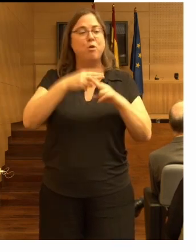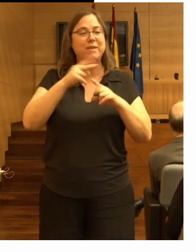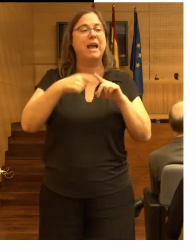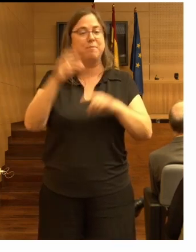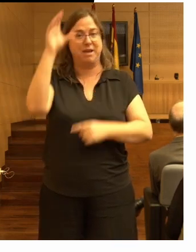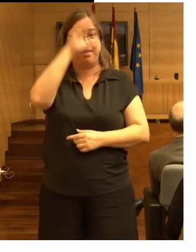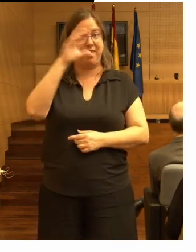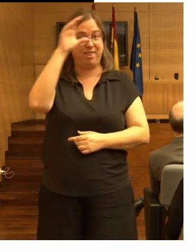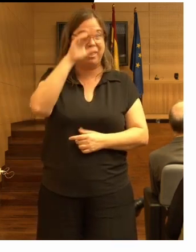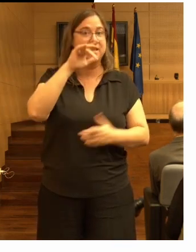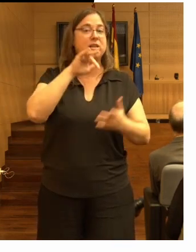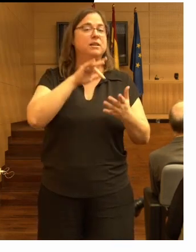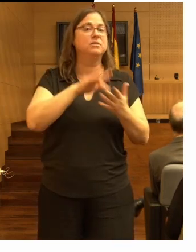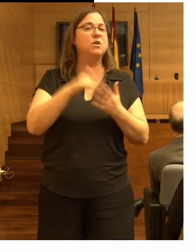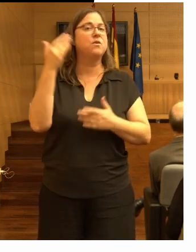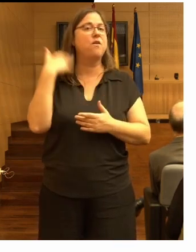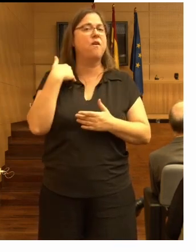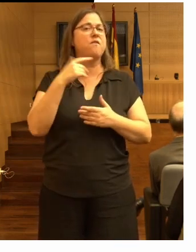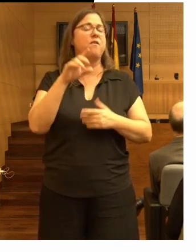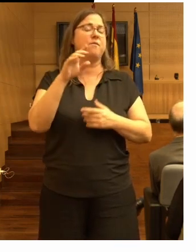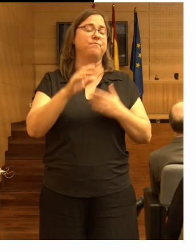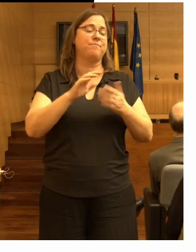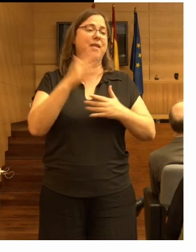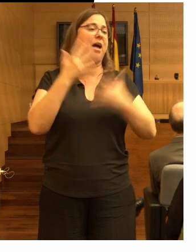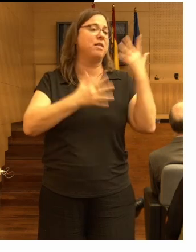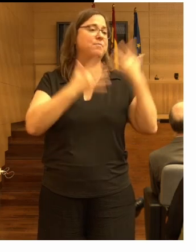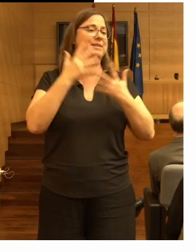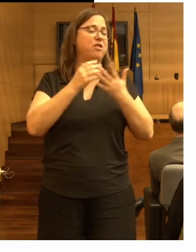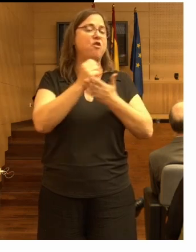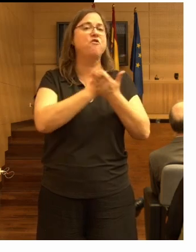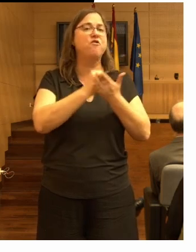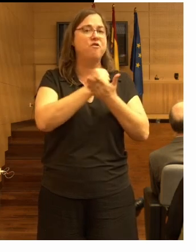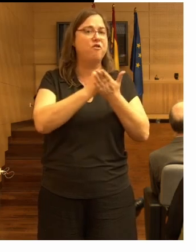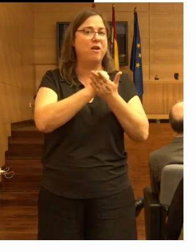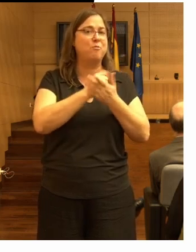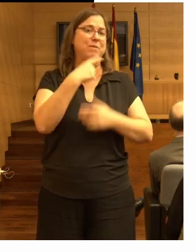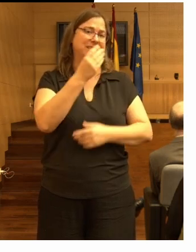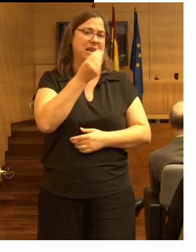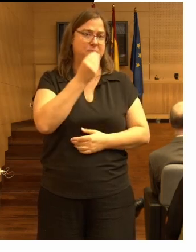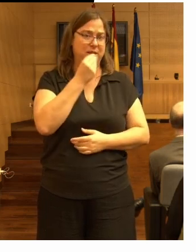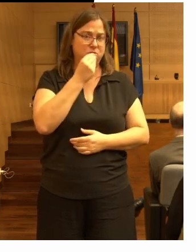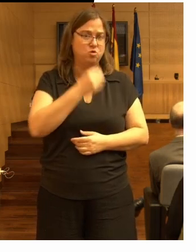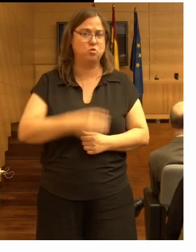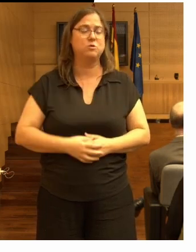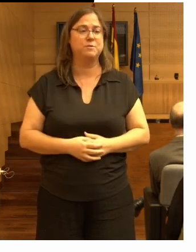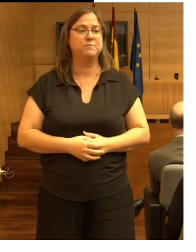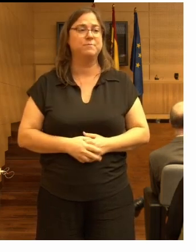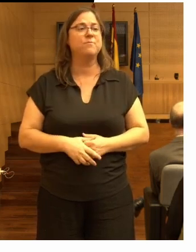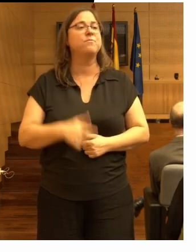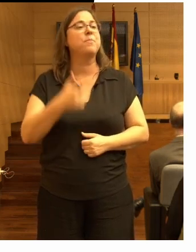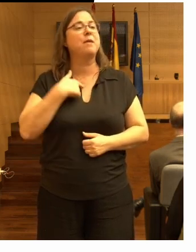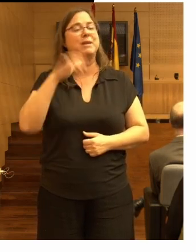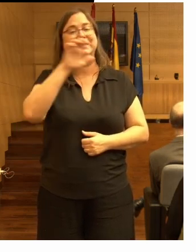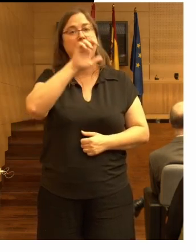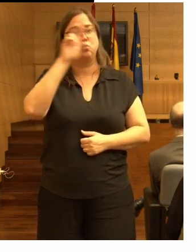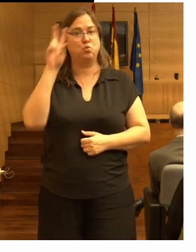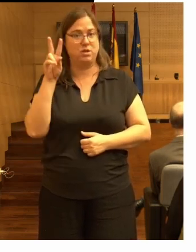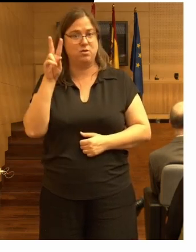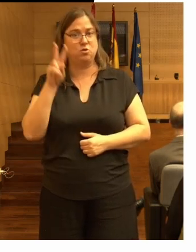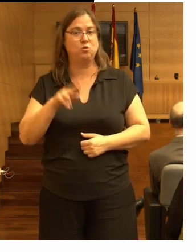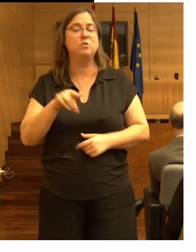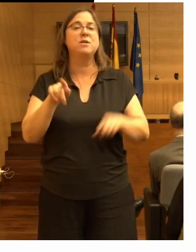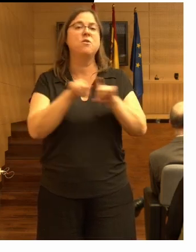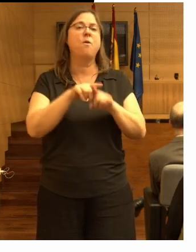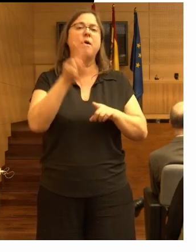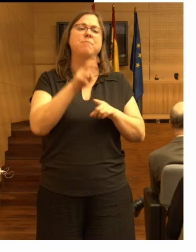hablé antes de la FDA la administración de fármacos y alimentos de los Estados Unidos que